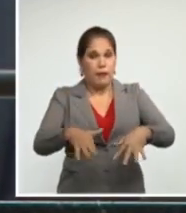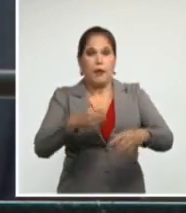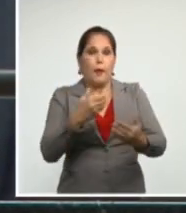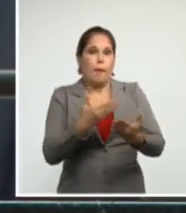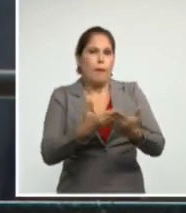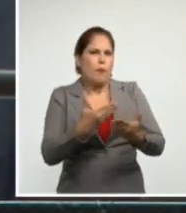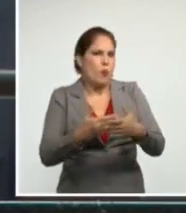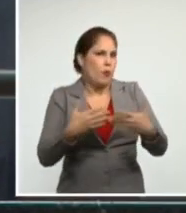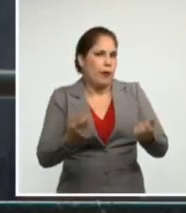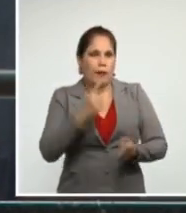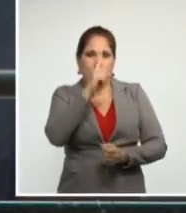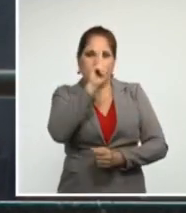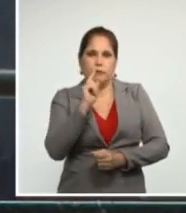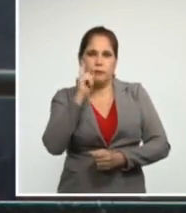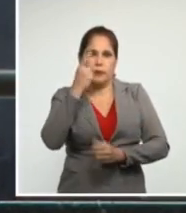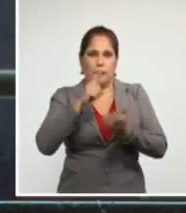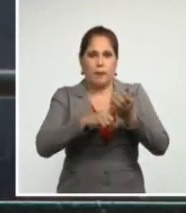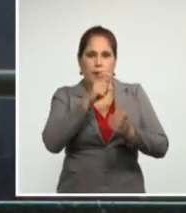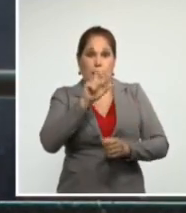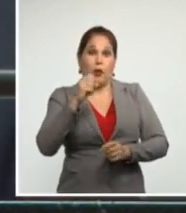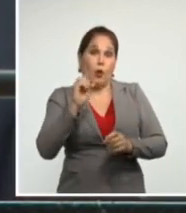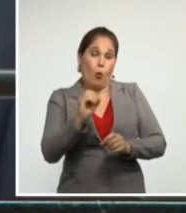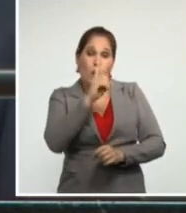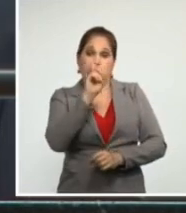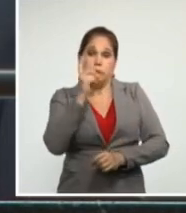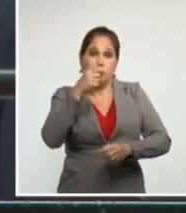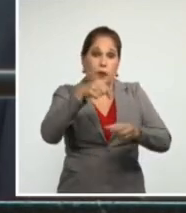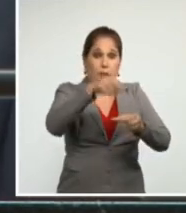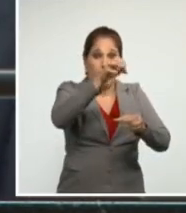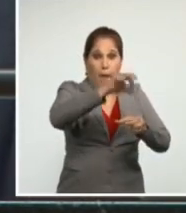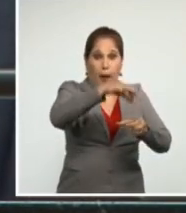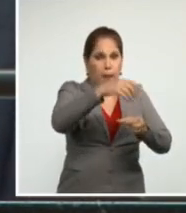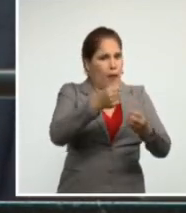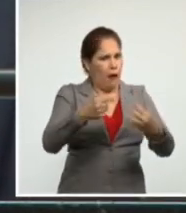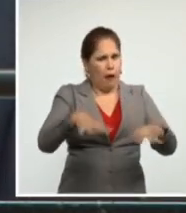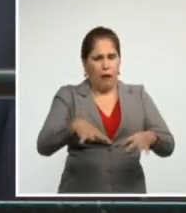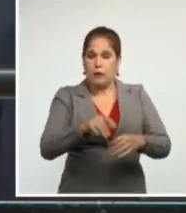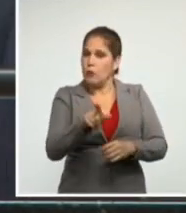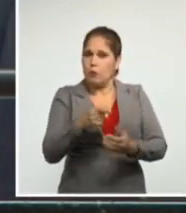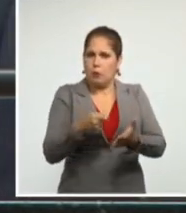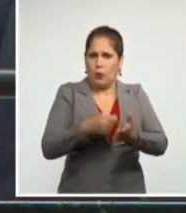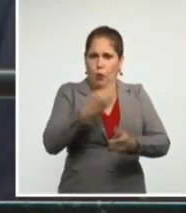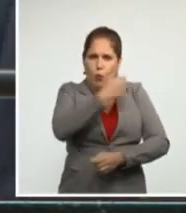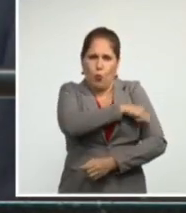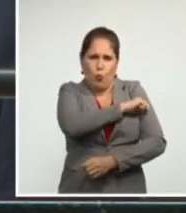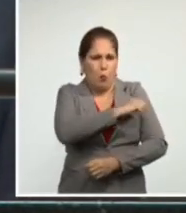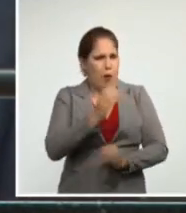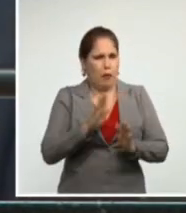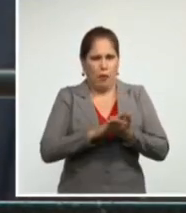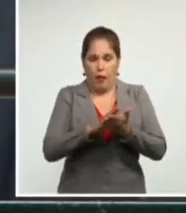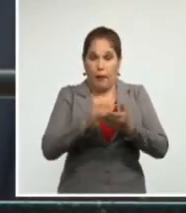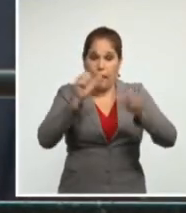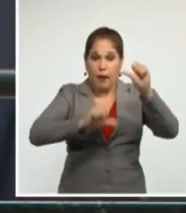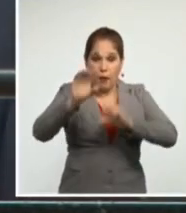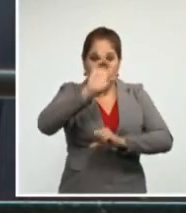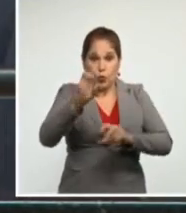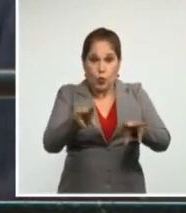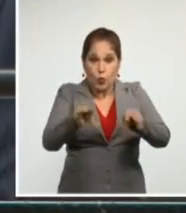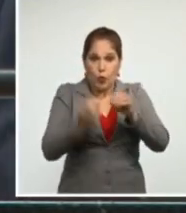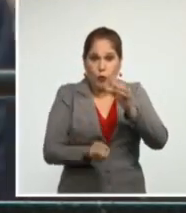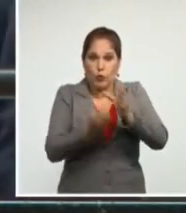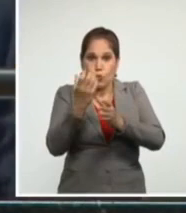PCR o antígenos, así como la puesta en marcha de laboratorios de biología molecular